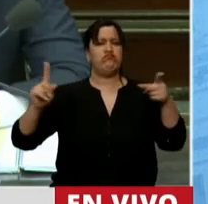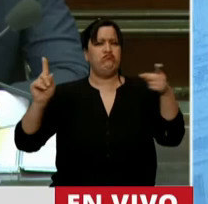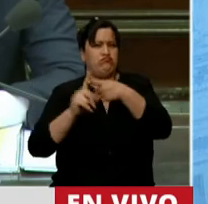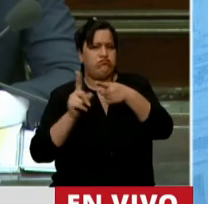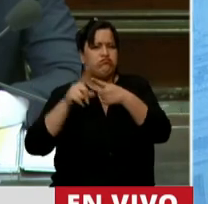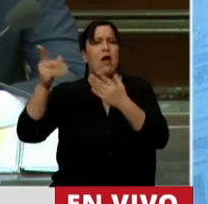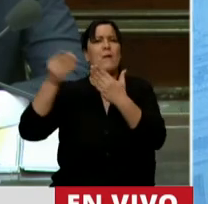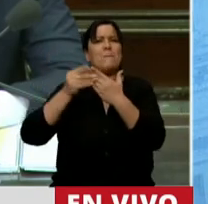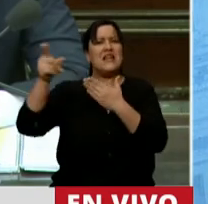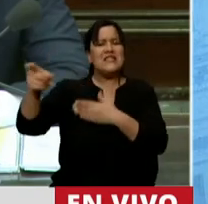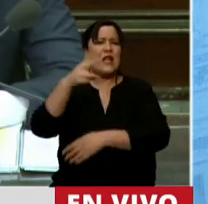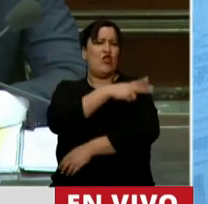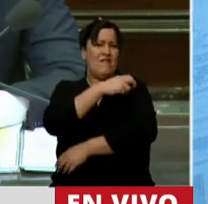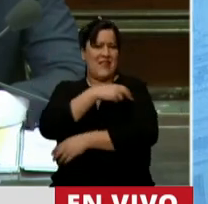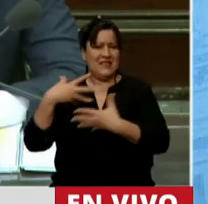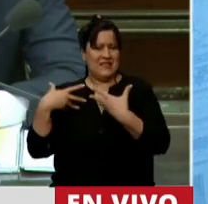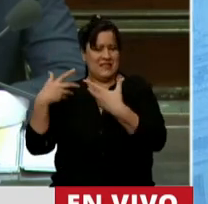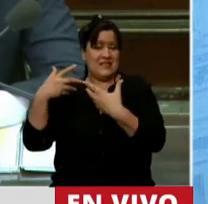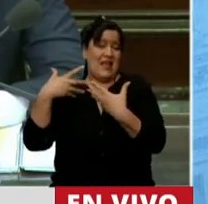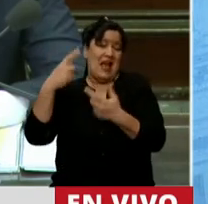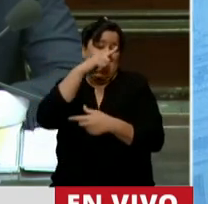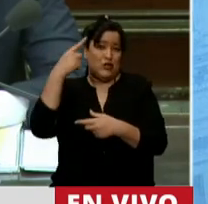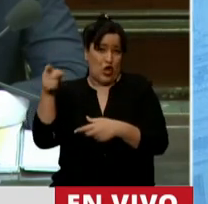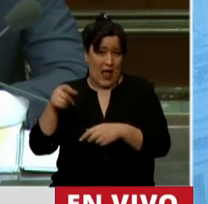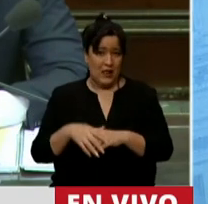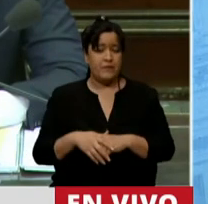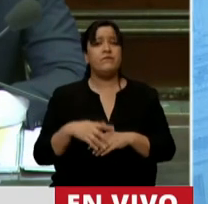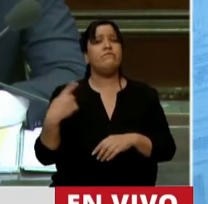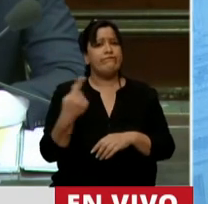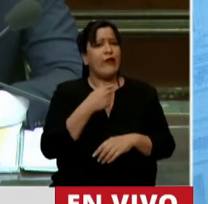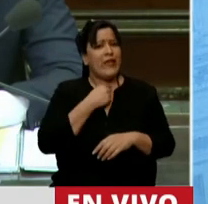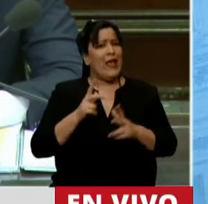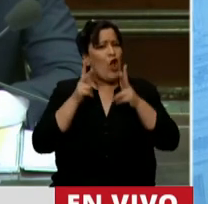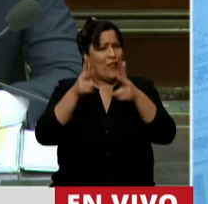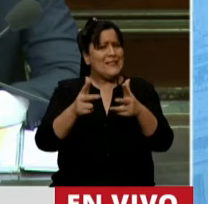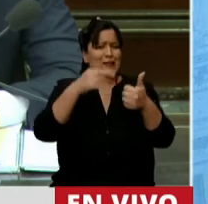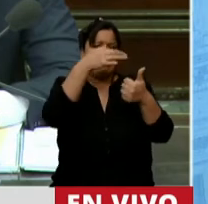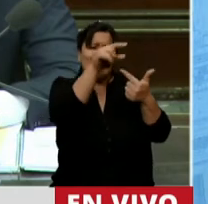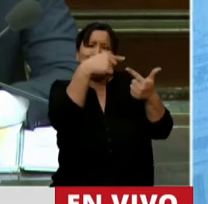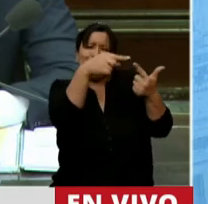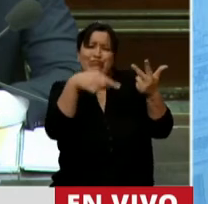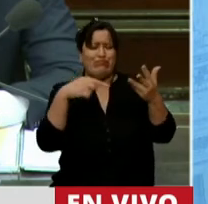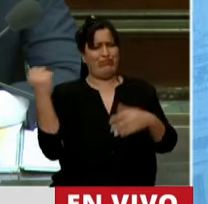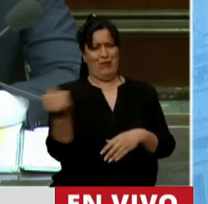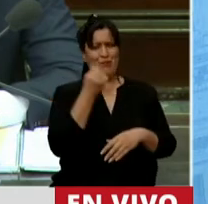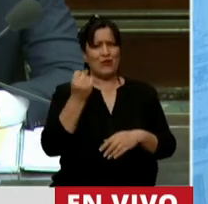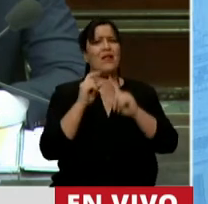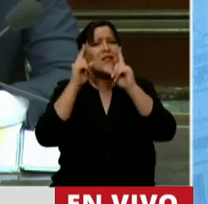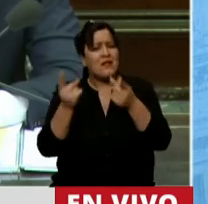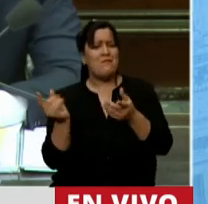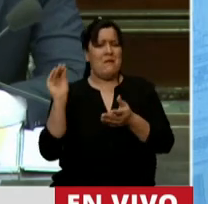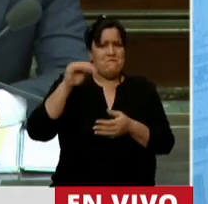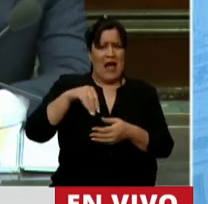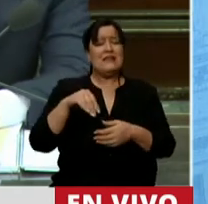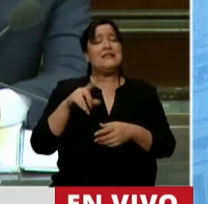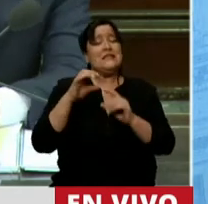por el Ministerio de Defensa de la Nación. Quiero reivindicar todo esto. Y también quiero decir algo más, porque me parece que también es bueno